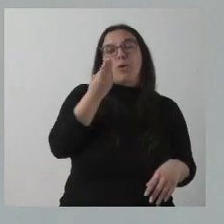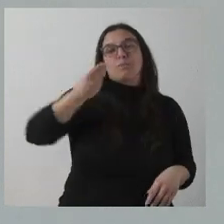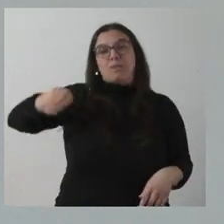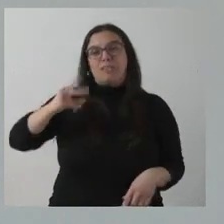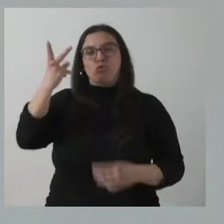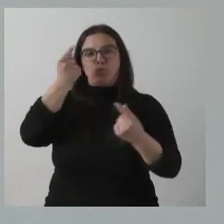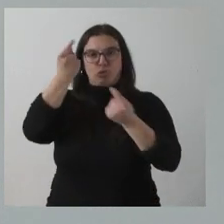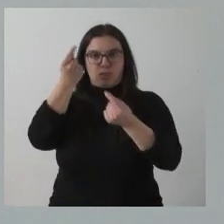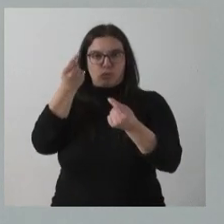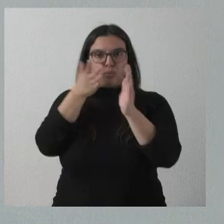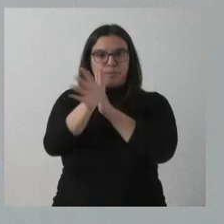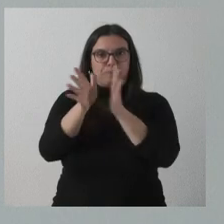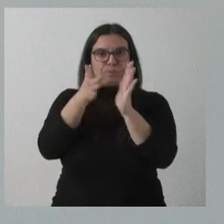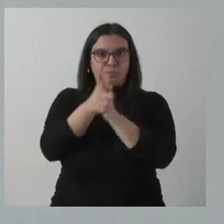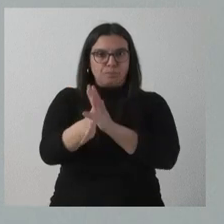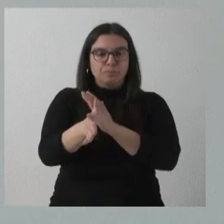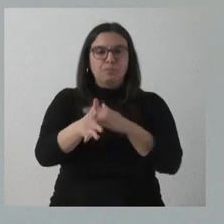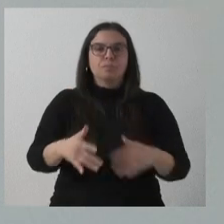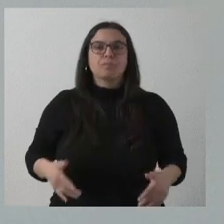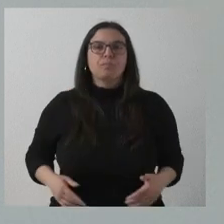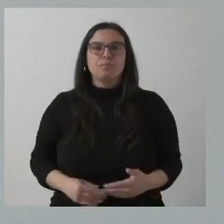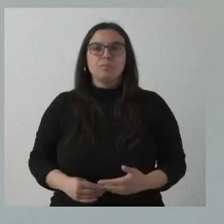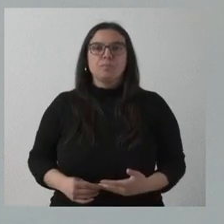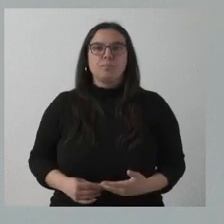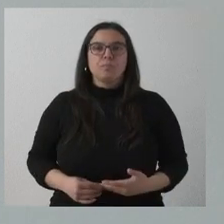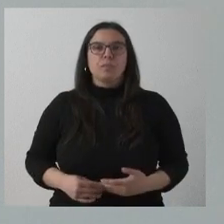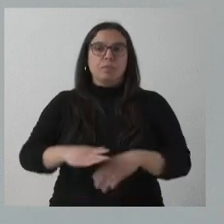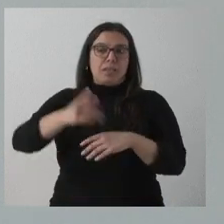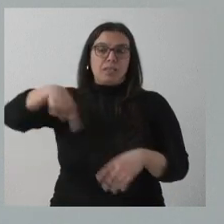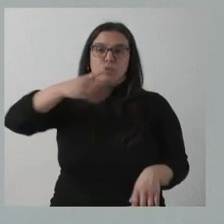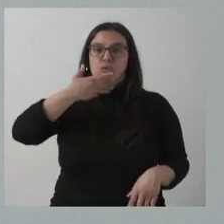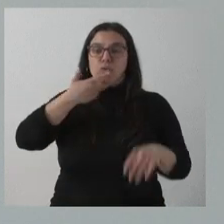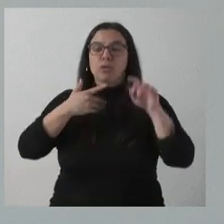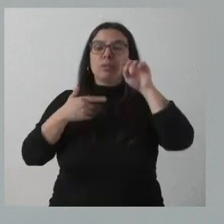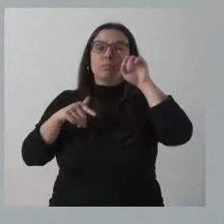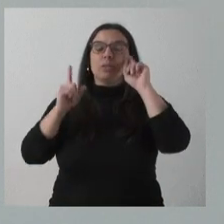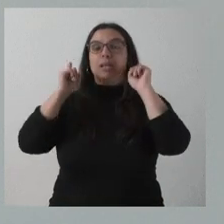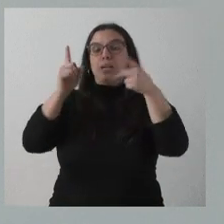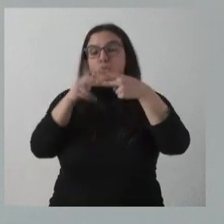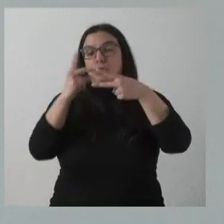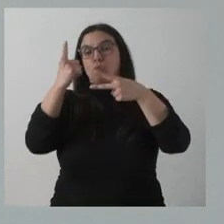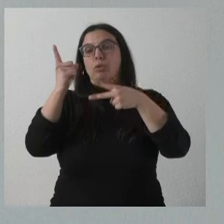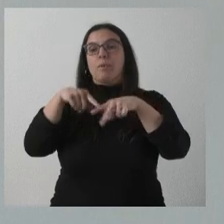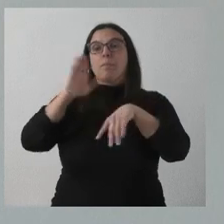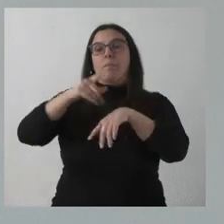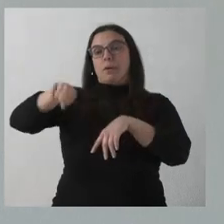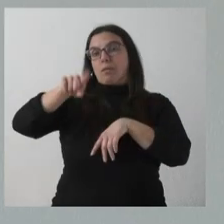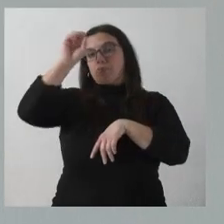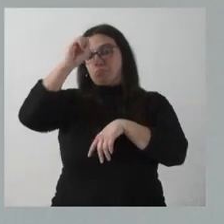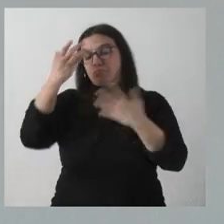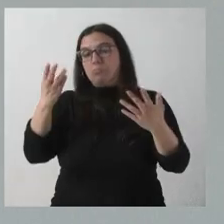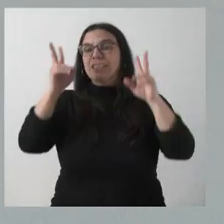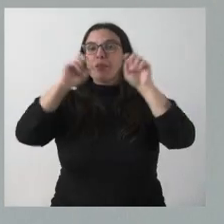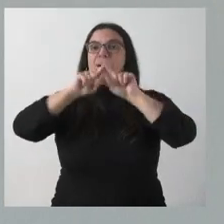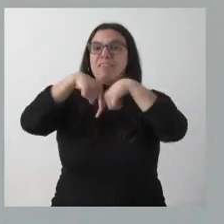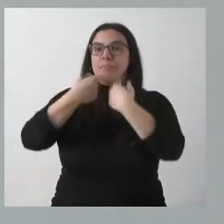adicionales que les doy también para su conocimiento, en este caso también uno de ellos para su valoración, por lo que respecta a las familias